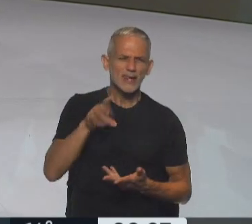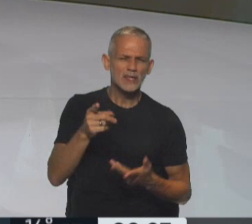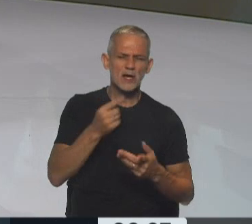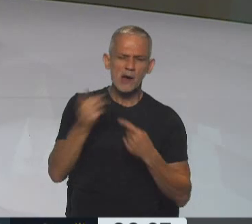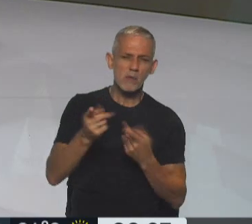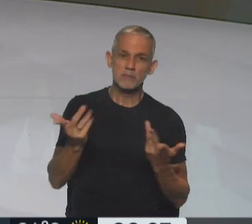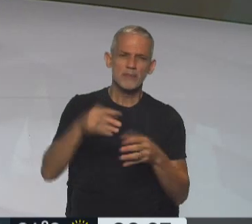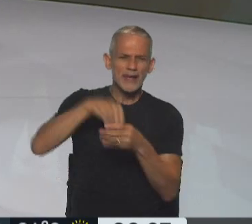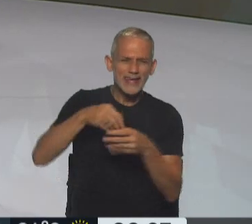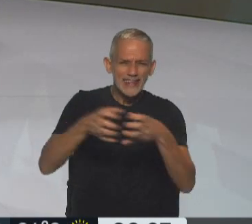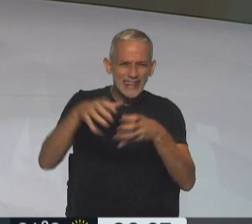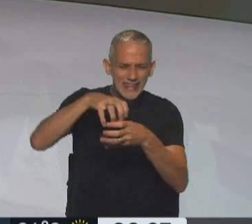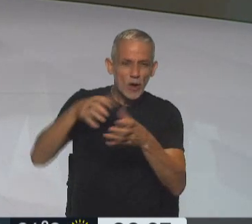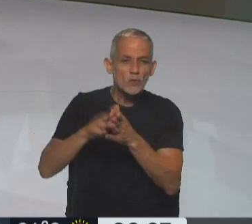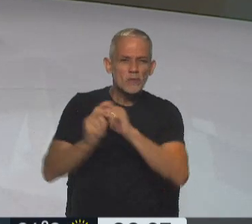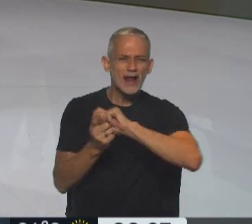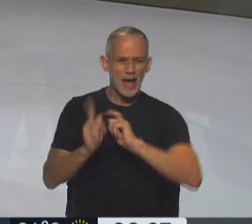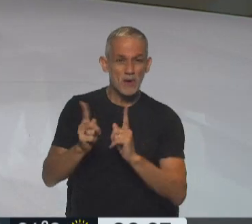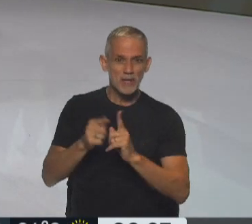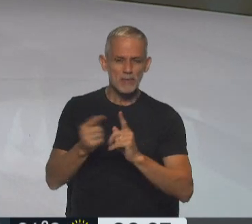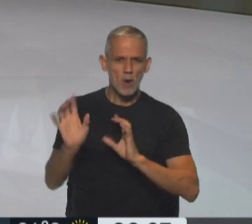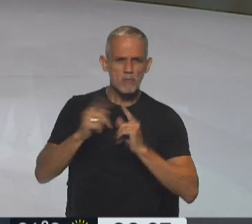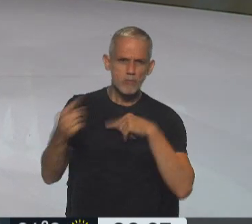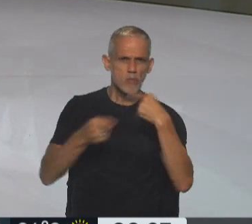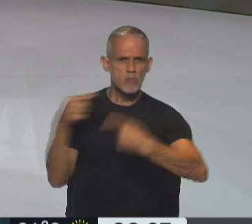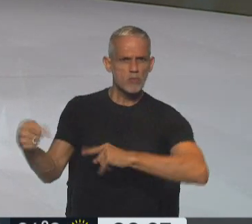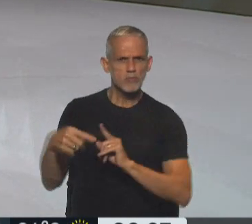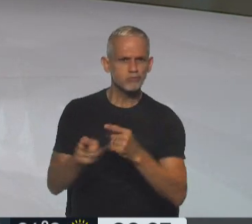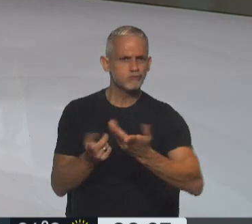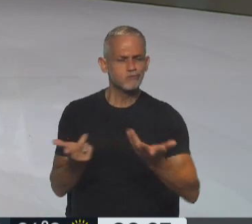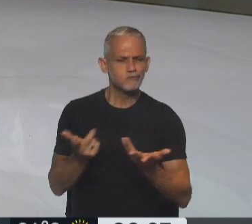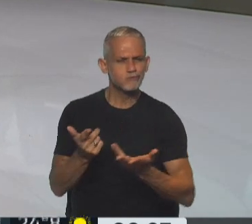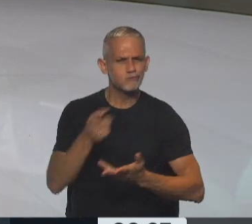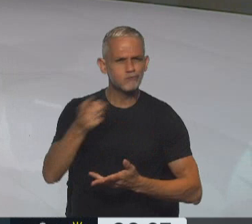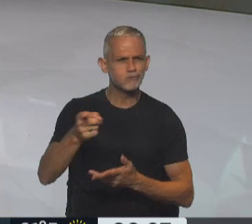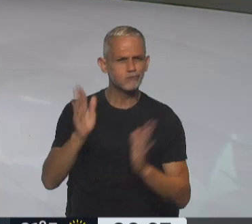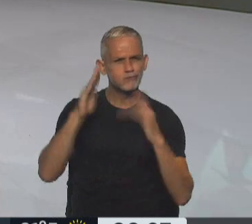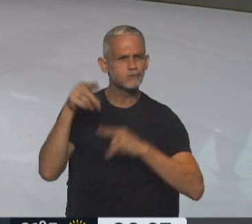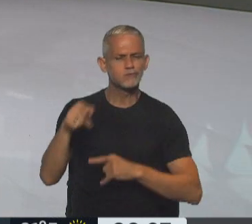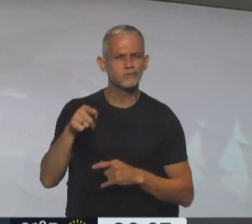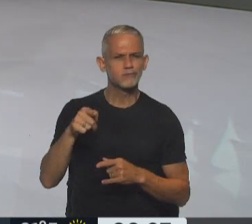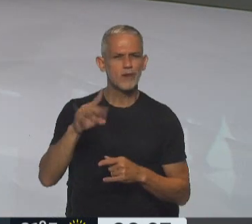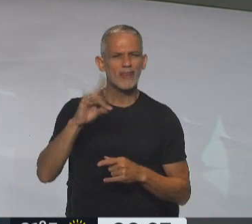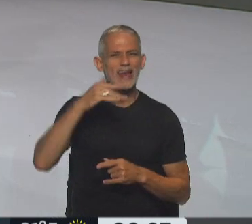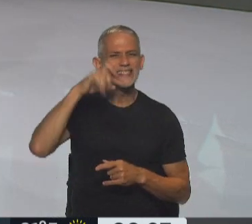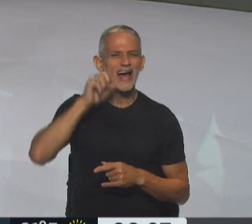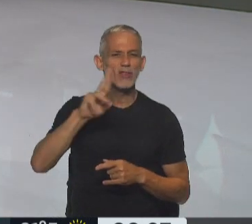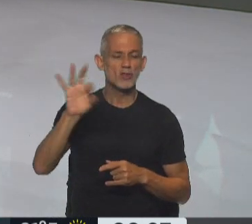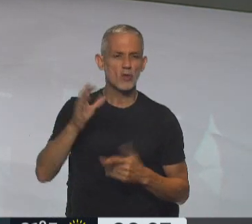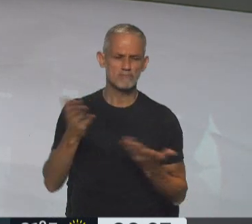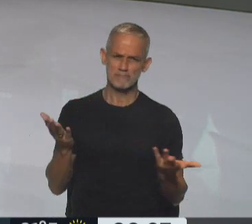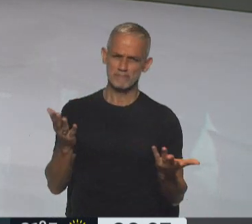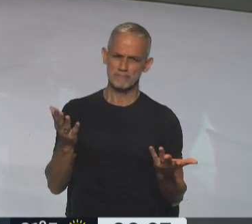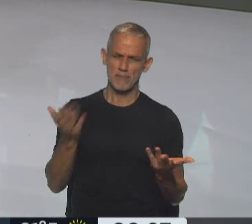internos dentro de su espacio político que, bueno, los hackean porque ya la gente,